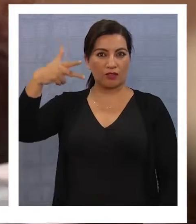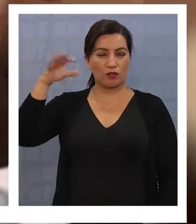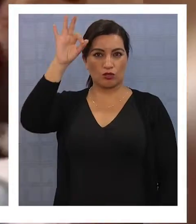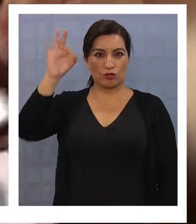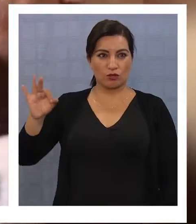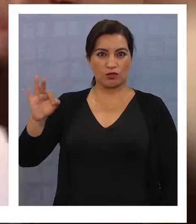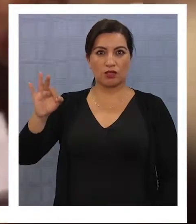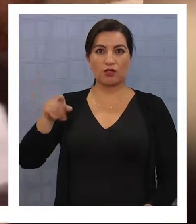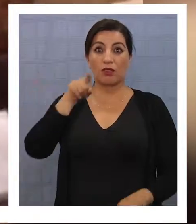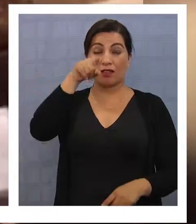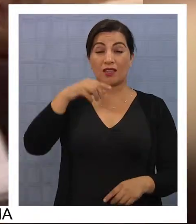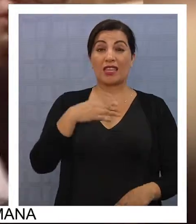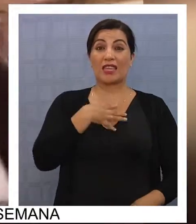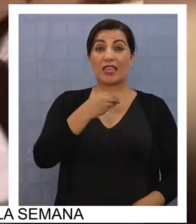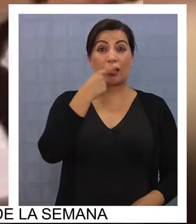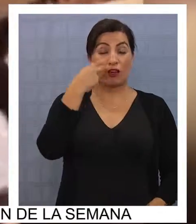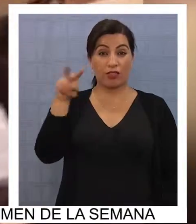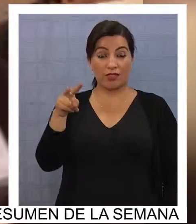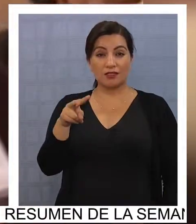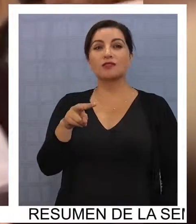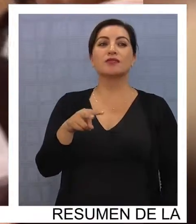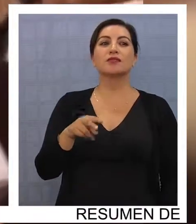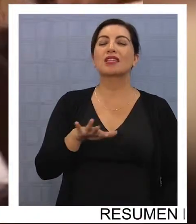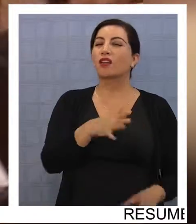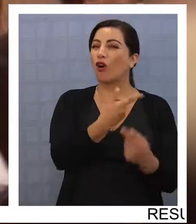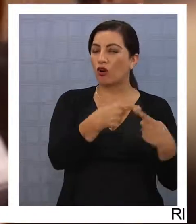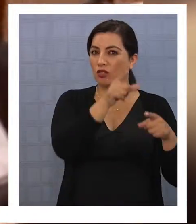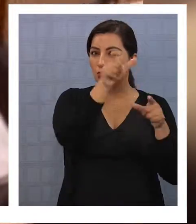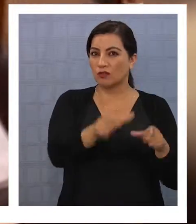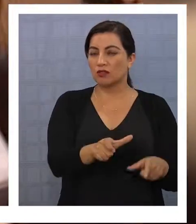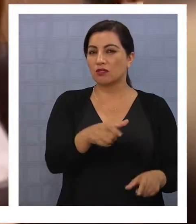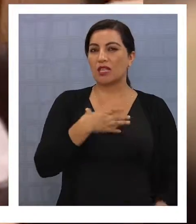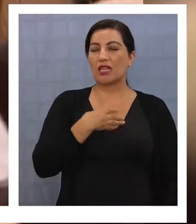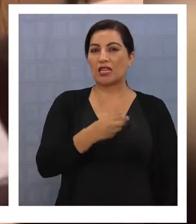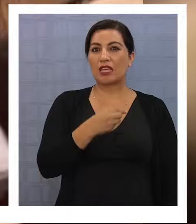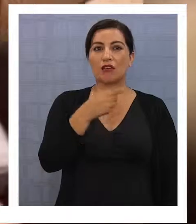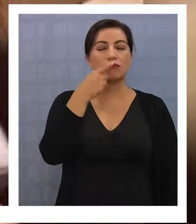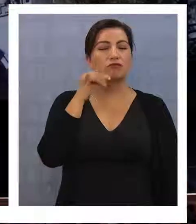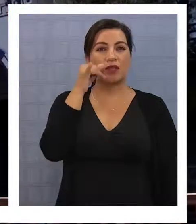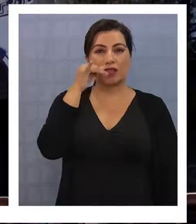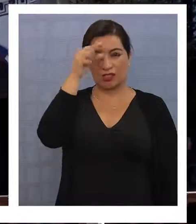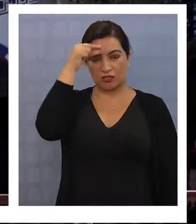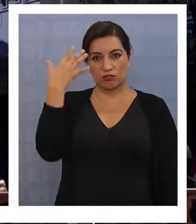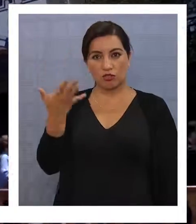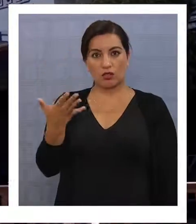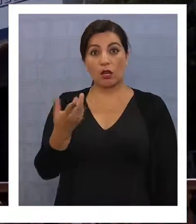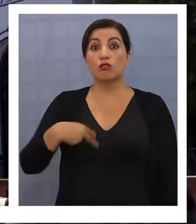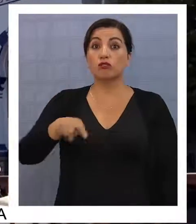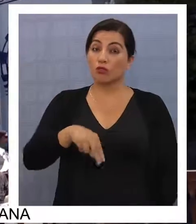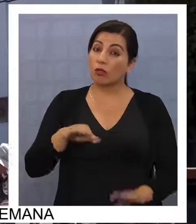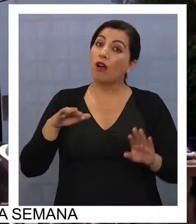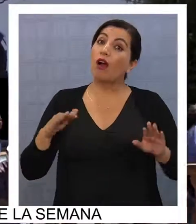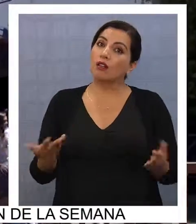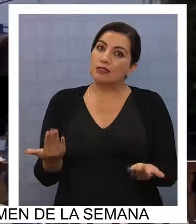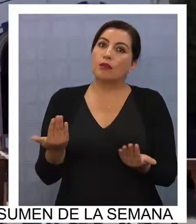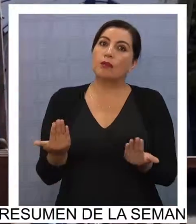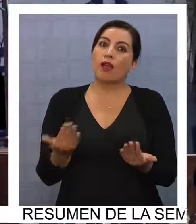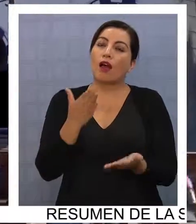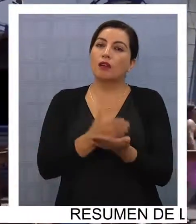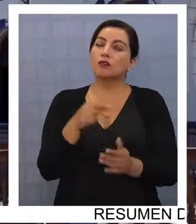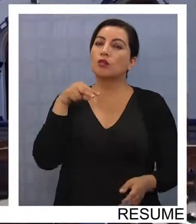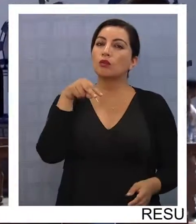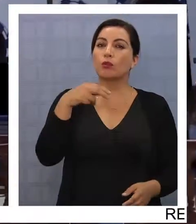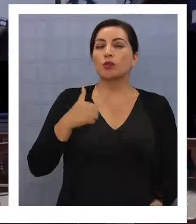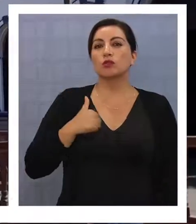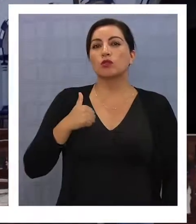frente al 36,7% obtenido por el hijo menor del ediliquiqueño. Habrá que esperar hasta el mes de junio, cuando